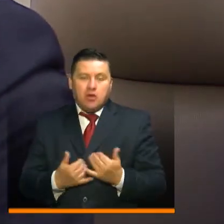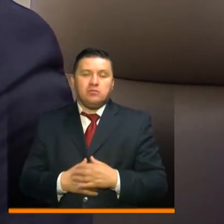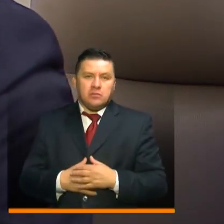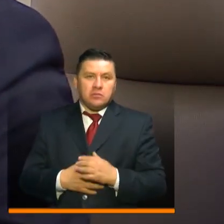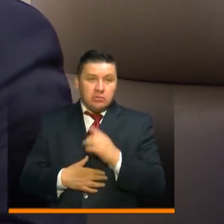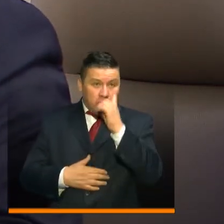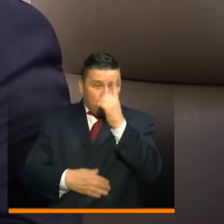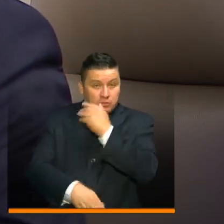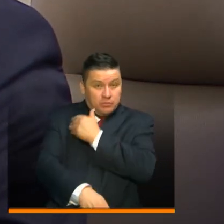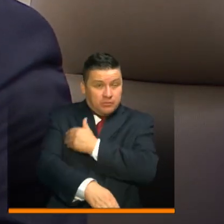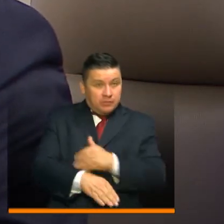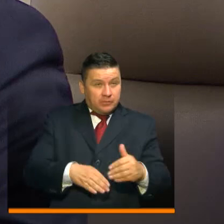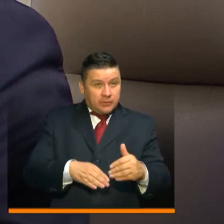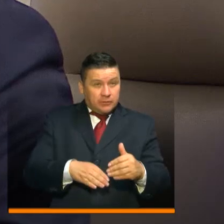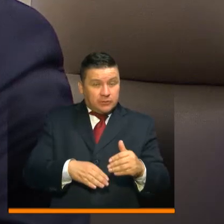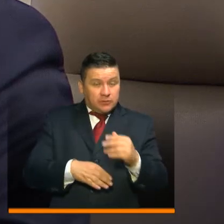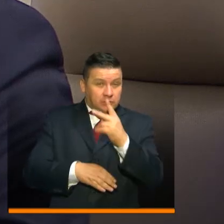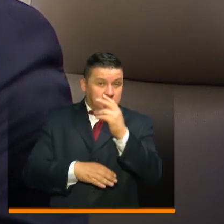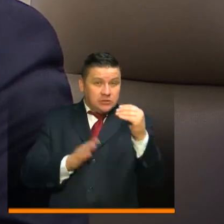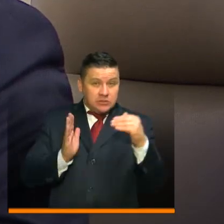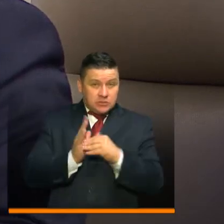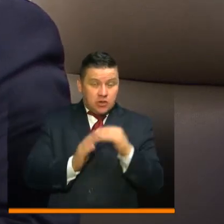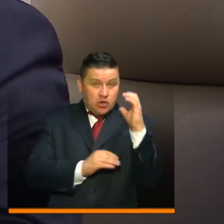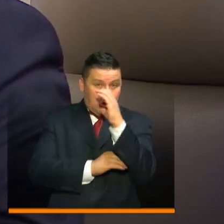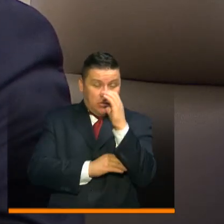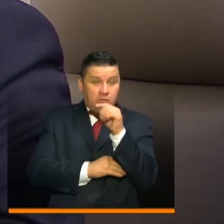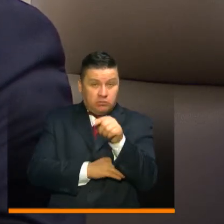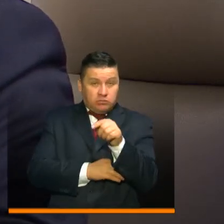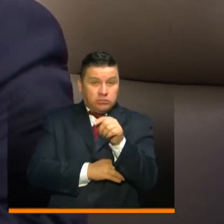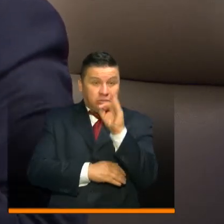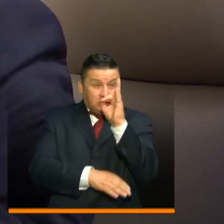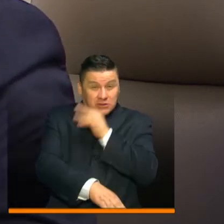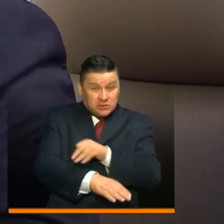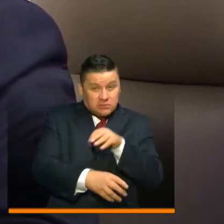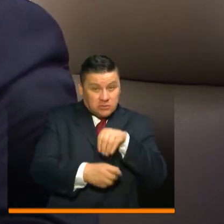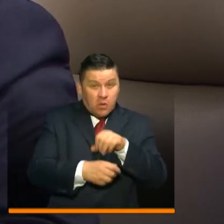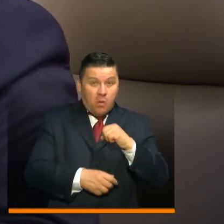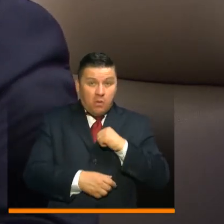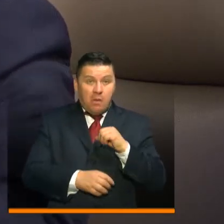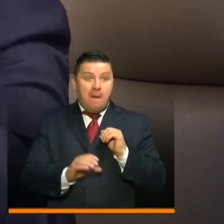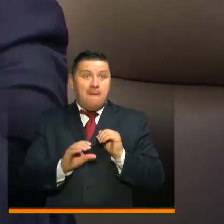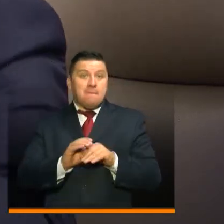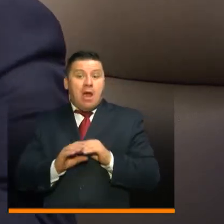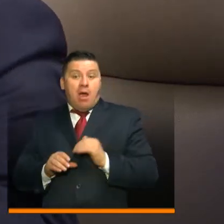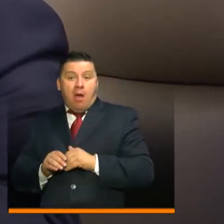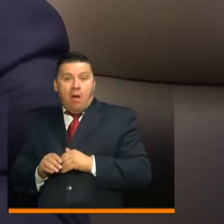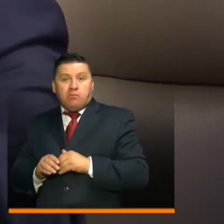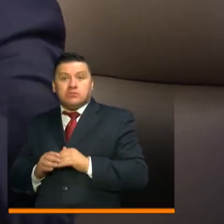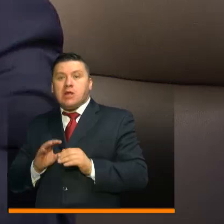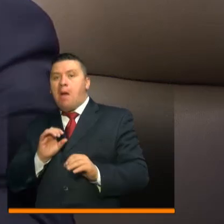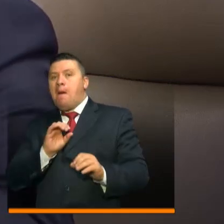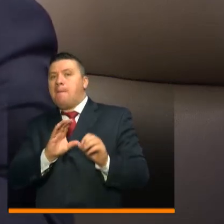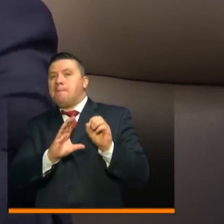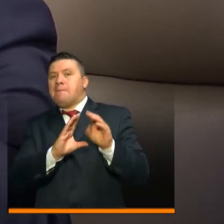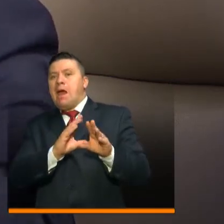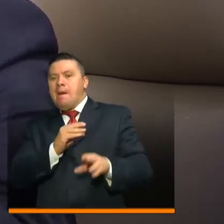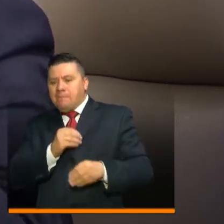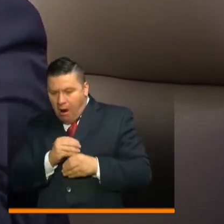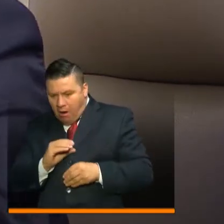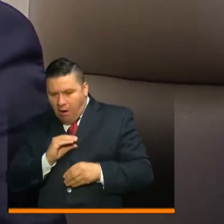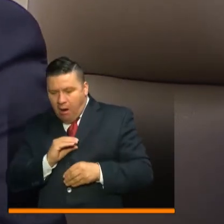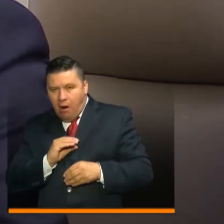un millón de 200 mil colombianos, de esos tres millones que hoy tienen una cuenta de ahorro, comenzaron a recibir un giro